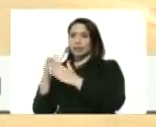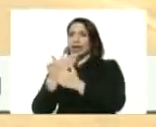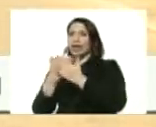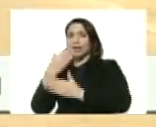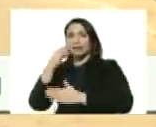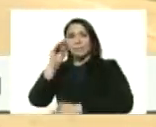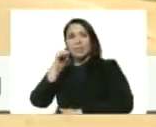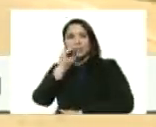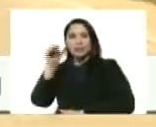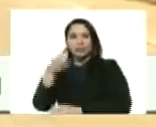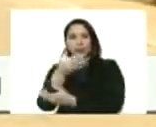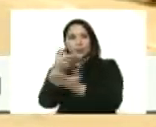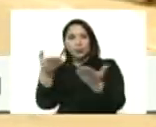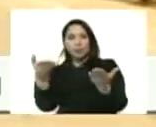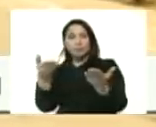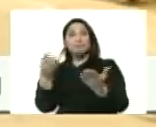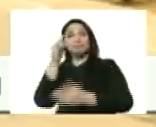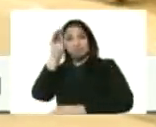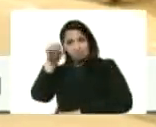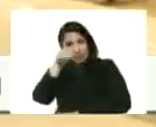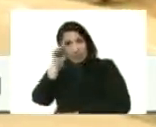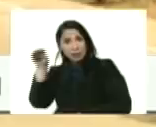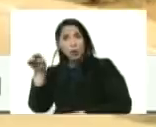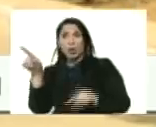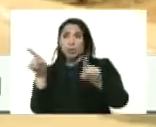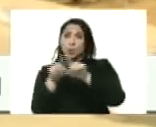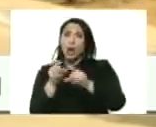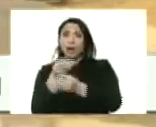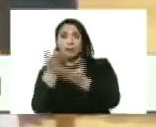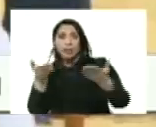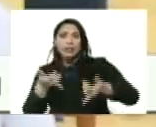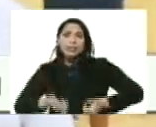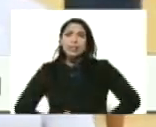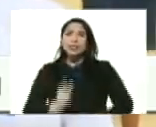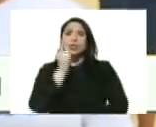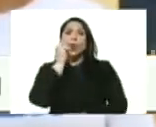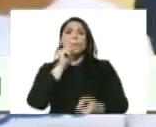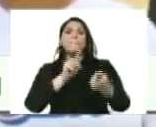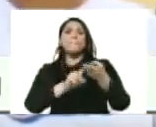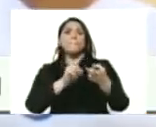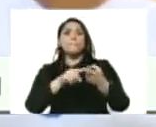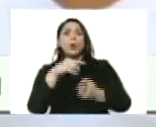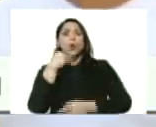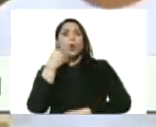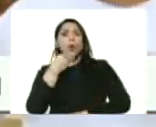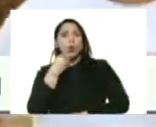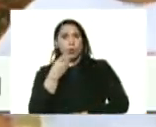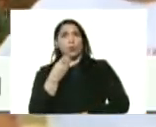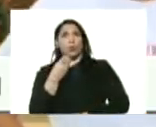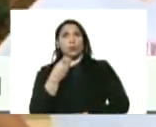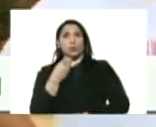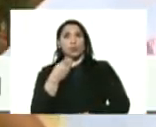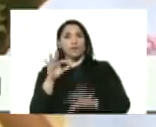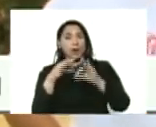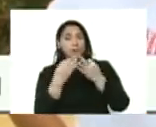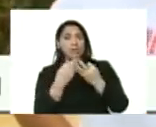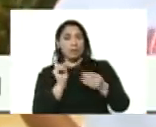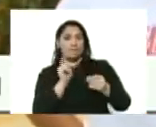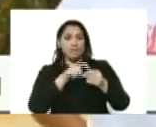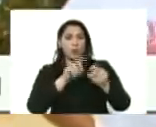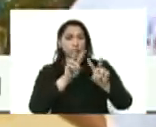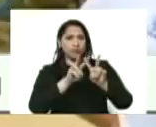bendiciones para ustedes. Bendiciones para ti Yusmari para tu hijo para tu esposo una familia joven que se incorpora a la gran misión vivienda